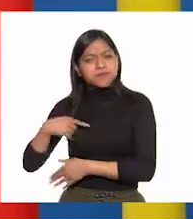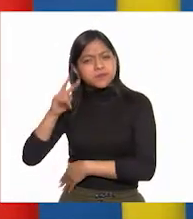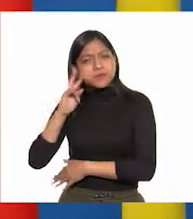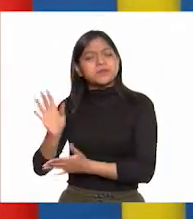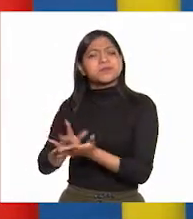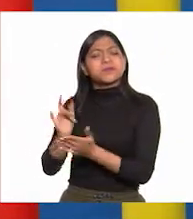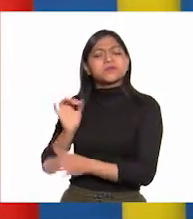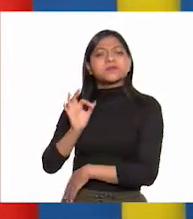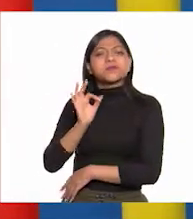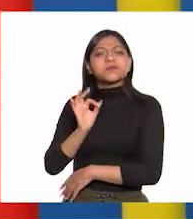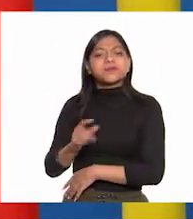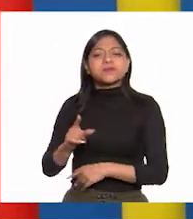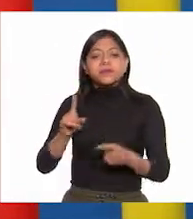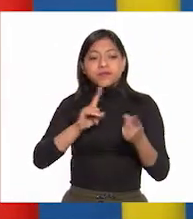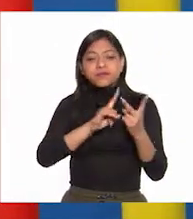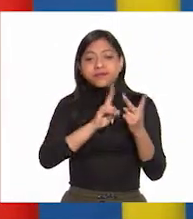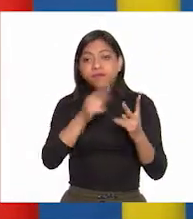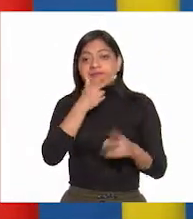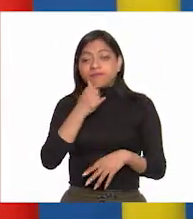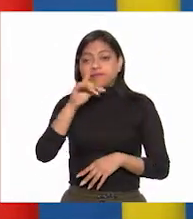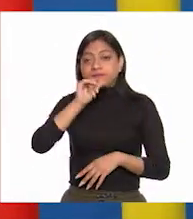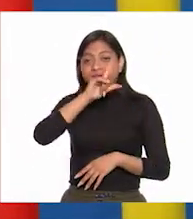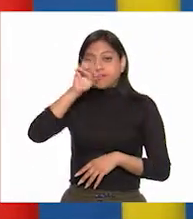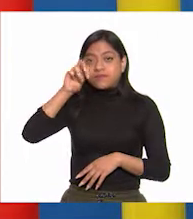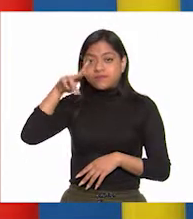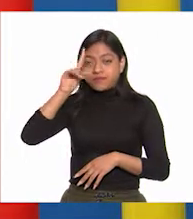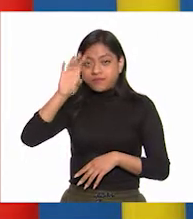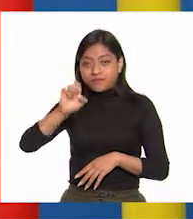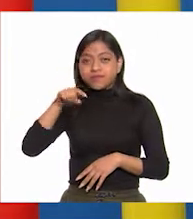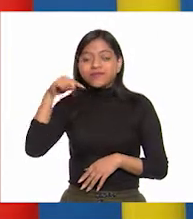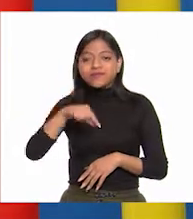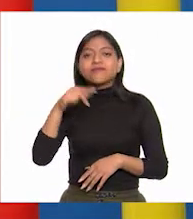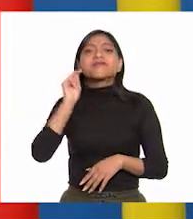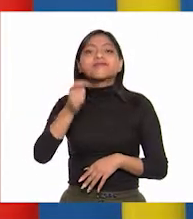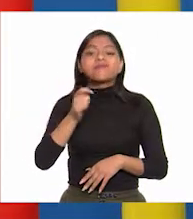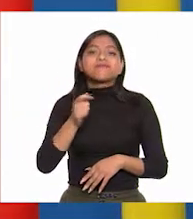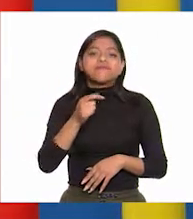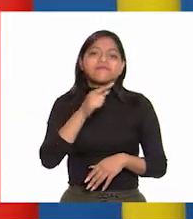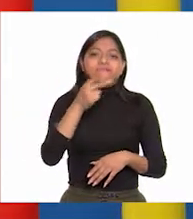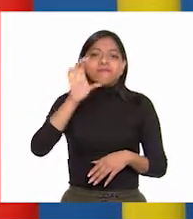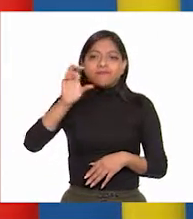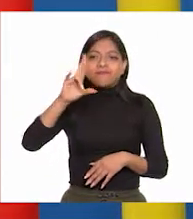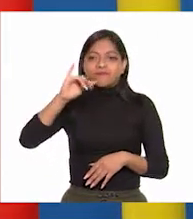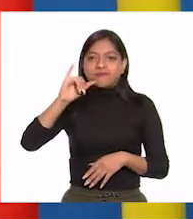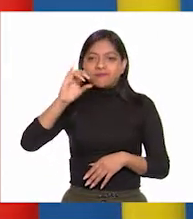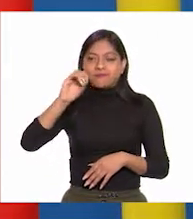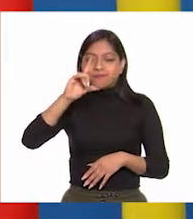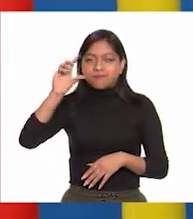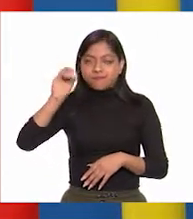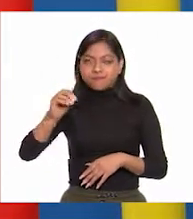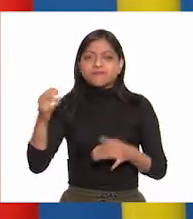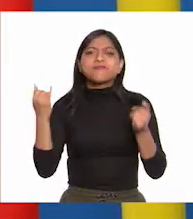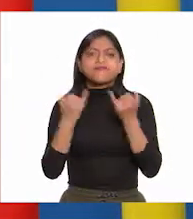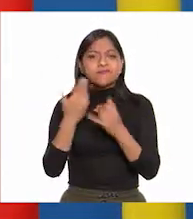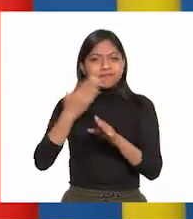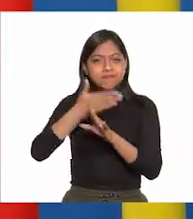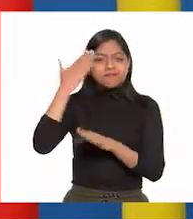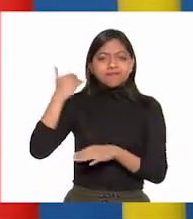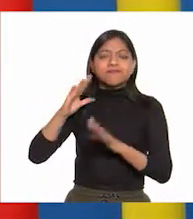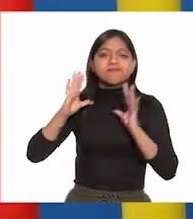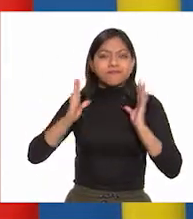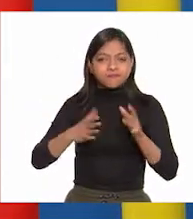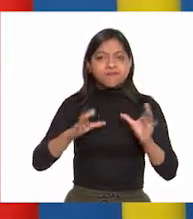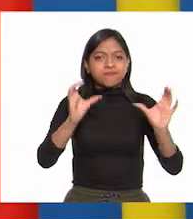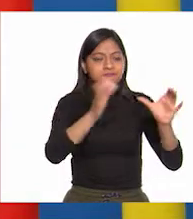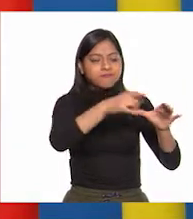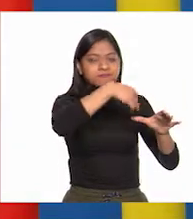Ignacio Allende. Él era criollo. Además, había antes formado parte de la insurrección